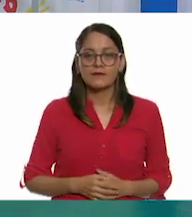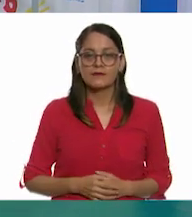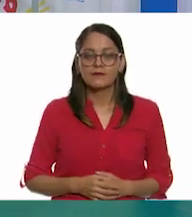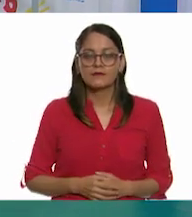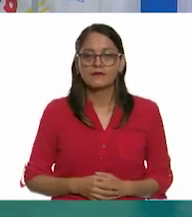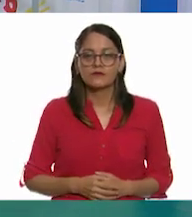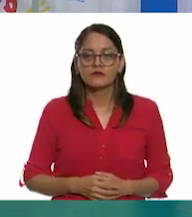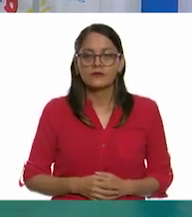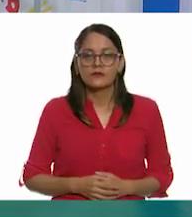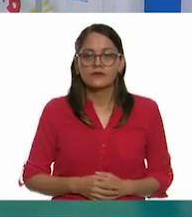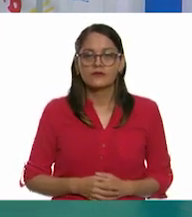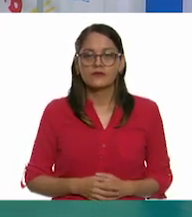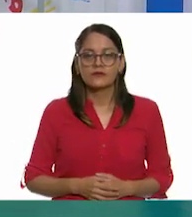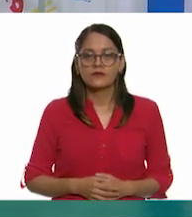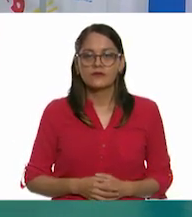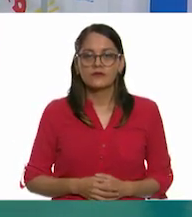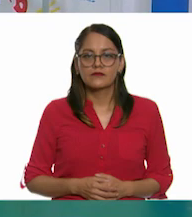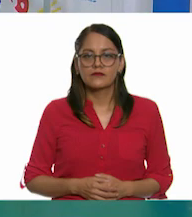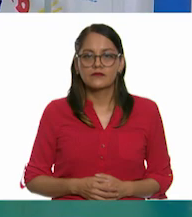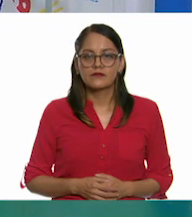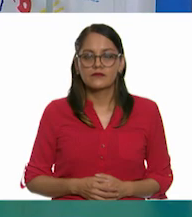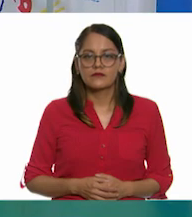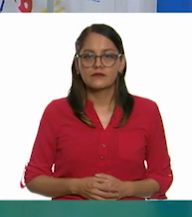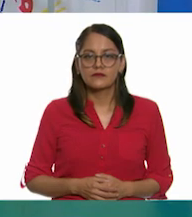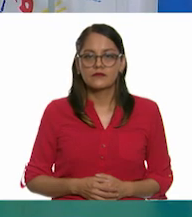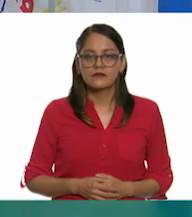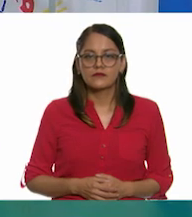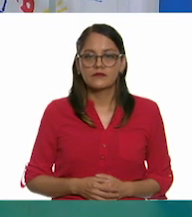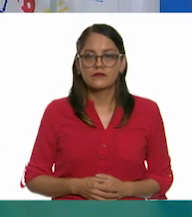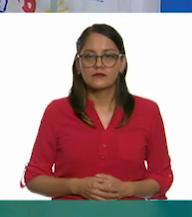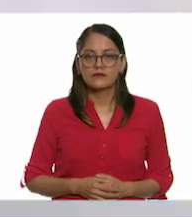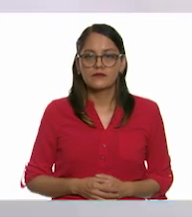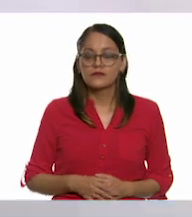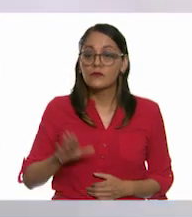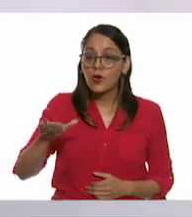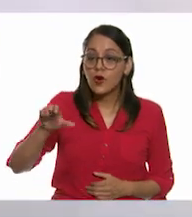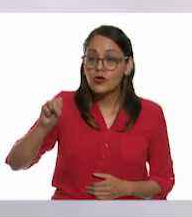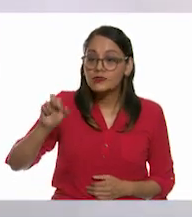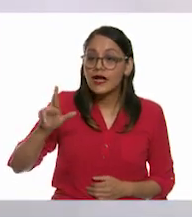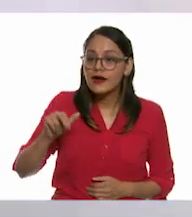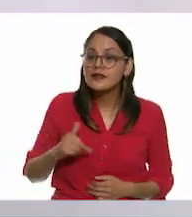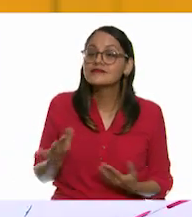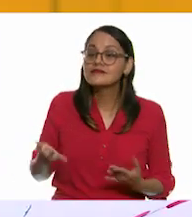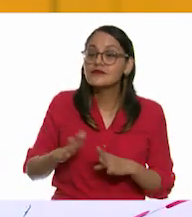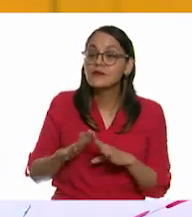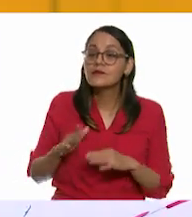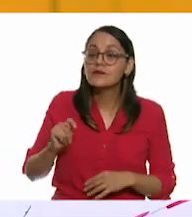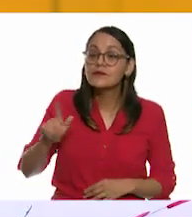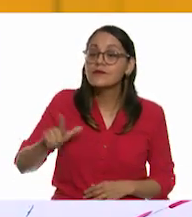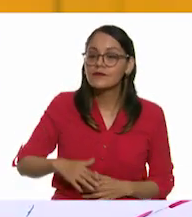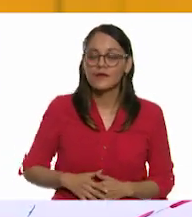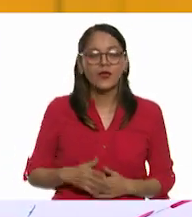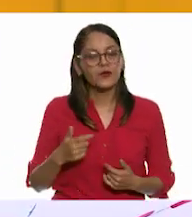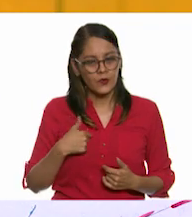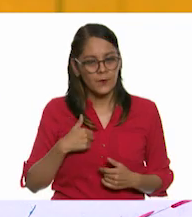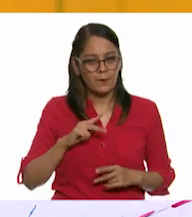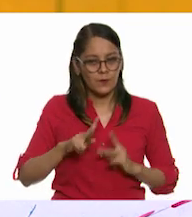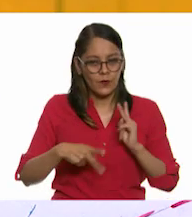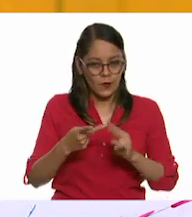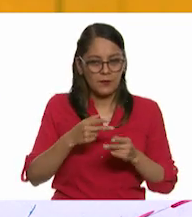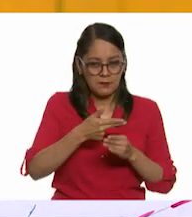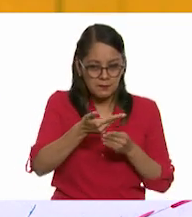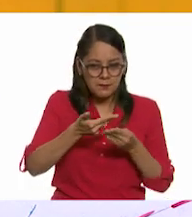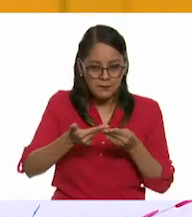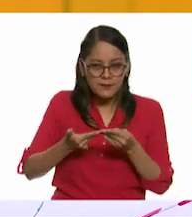Vamos a trazarlo. Oscar. Sí, Rita. ¿Cómo vas? Ah, ahí voy. Yo estoy haciendo algo